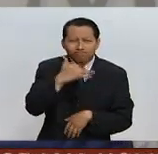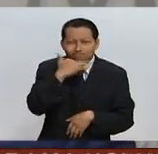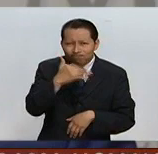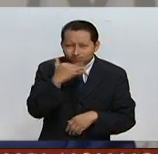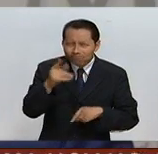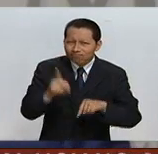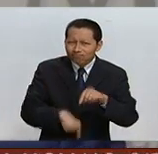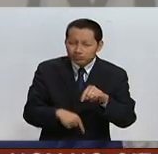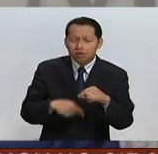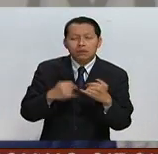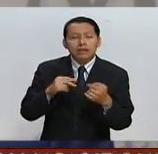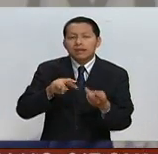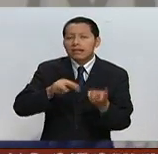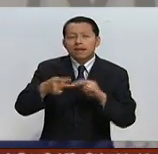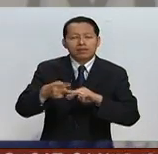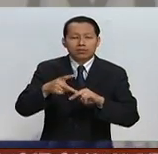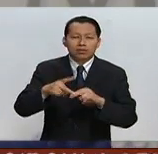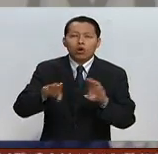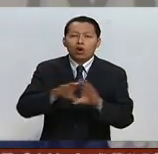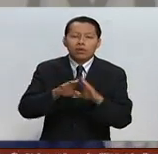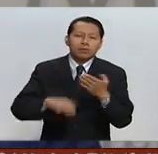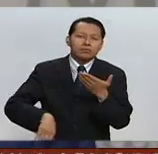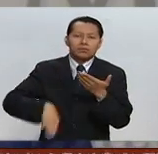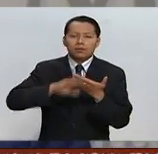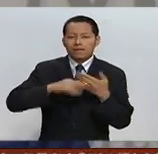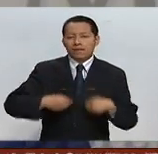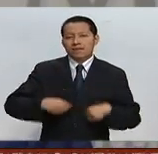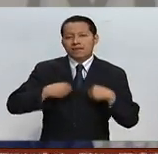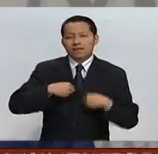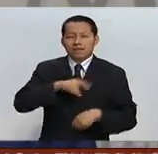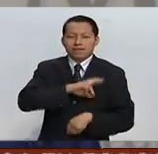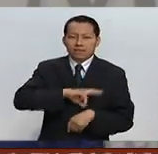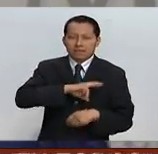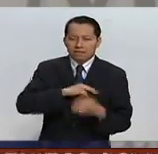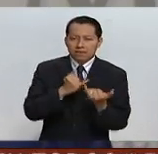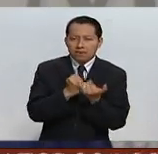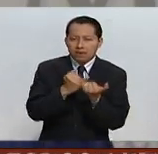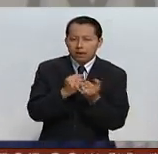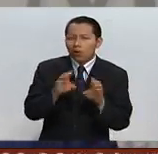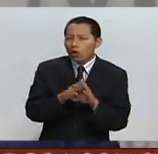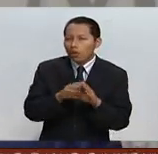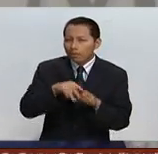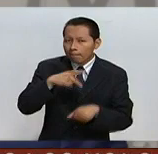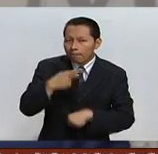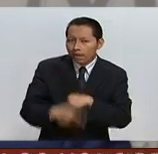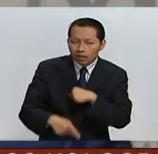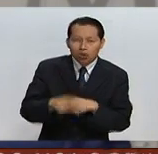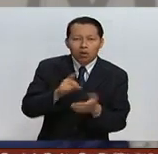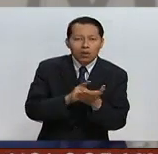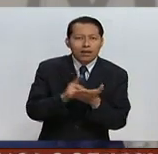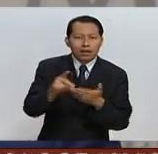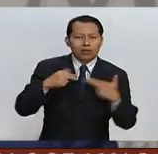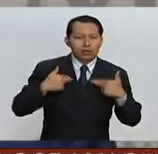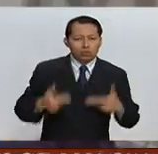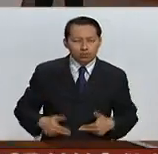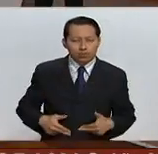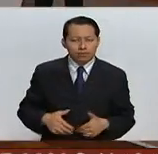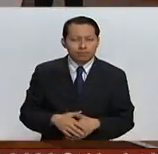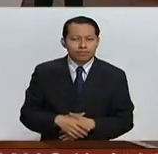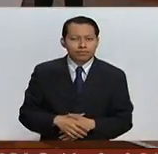perjudicaría su vida privada y podría en riesgo sus derechos humanos.